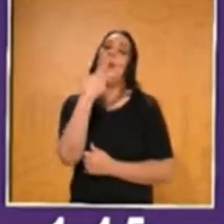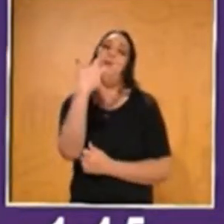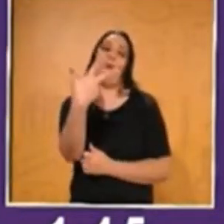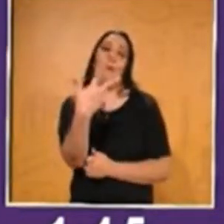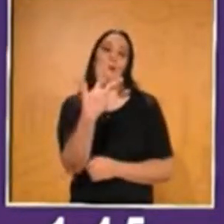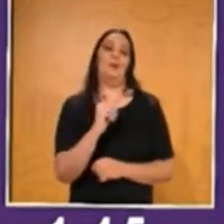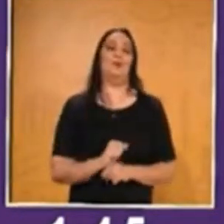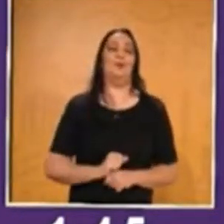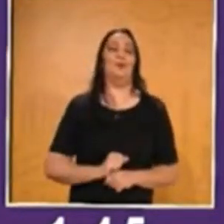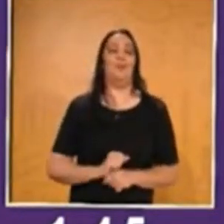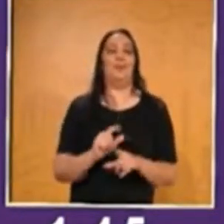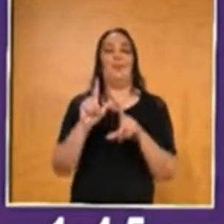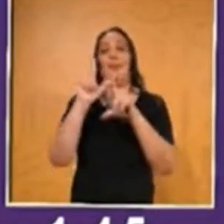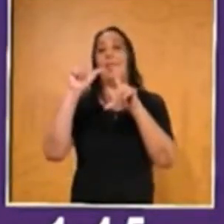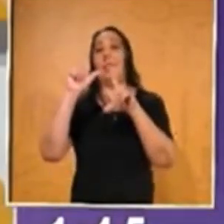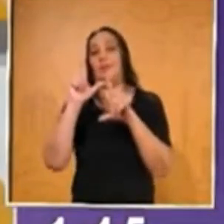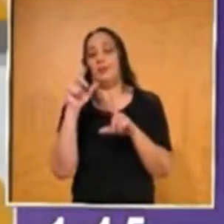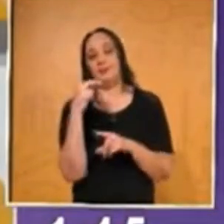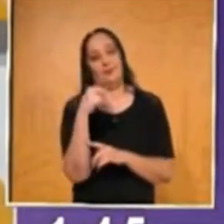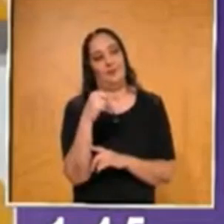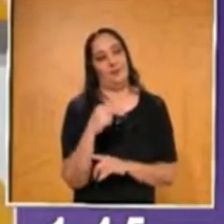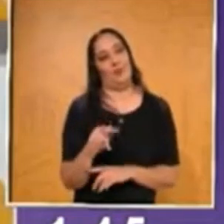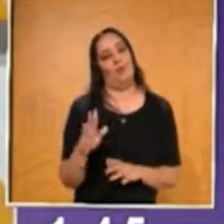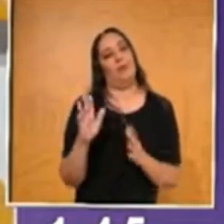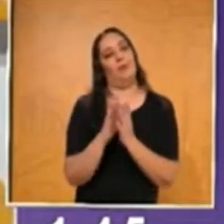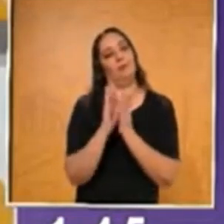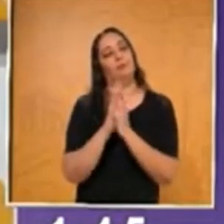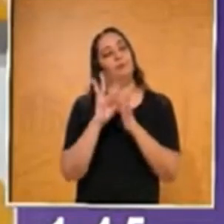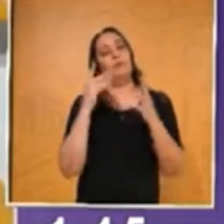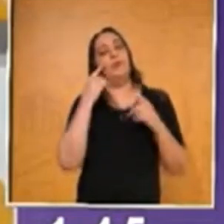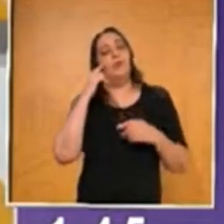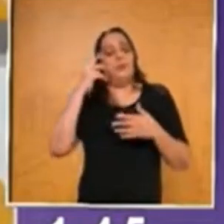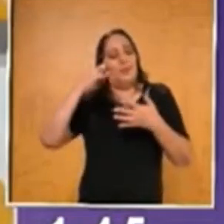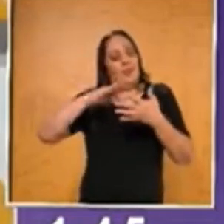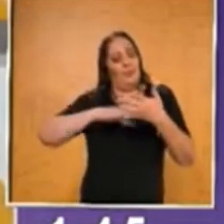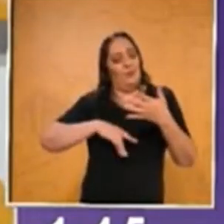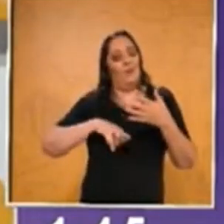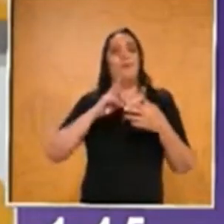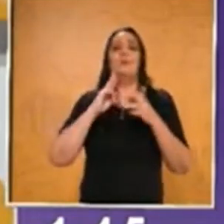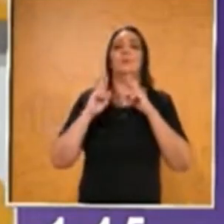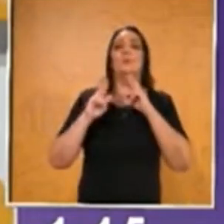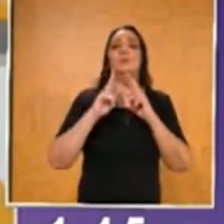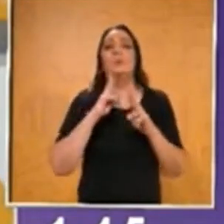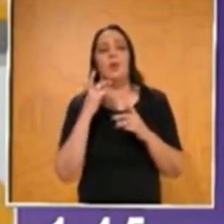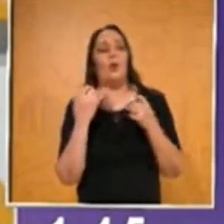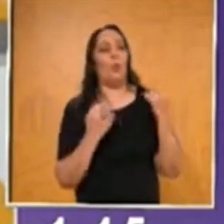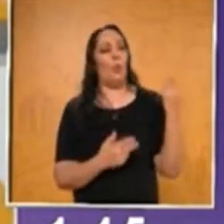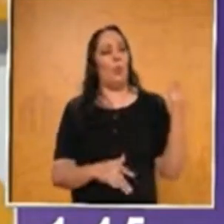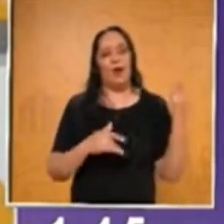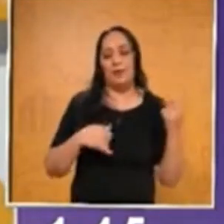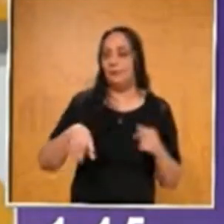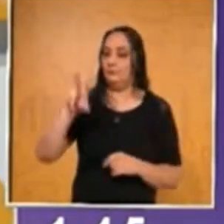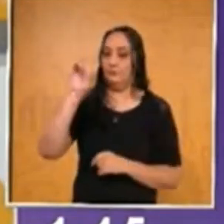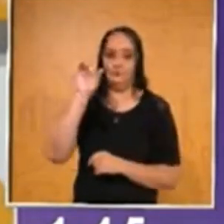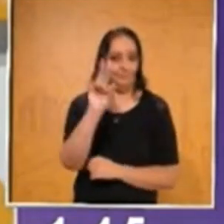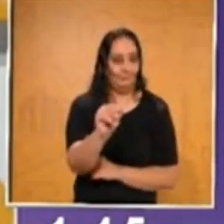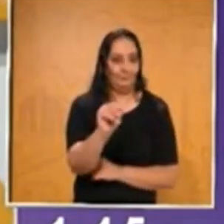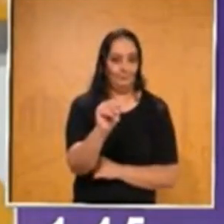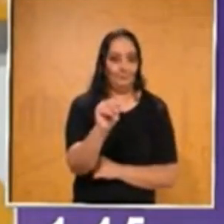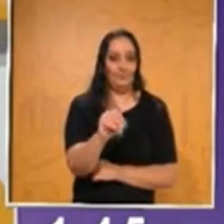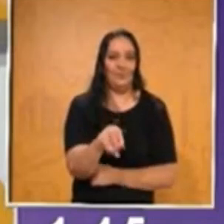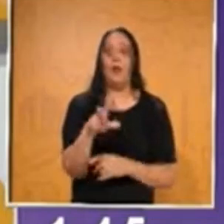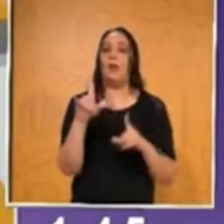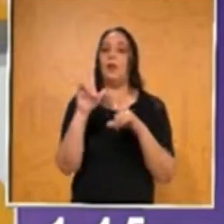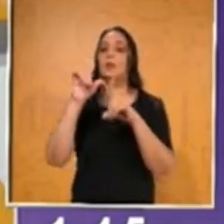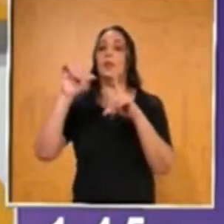cantidad que acabamos de decir. Así que, por ahí vi los comentarios, algunos decían que las cuerdas, pero no, son las